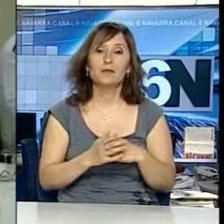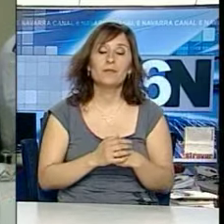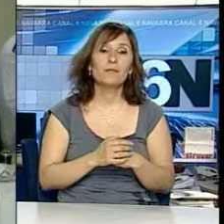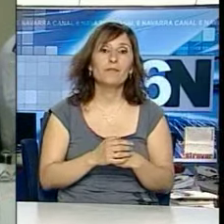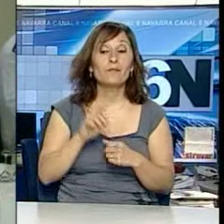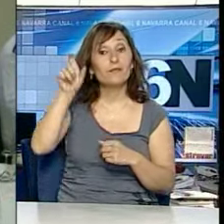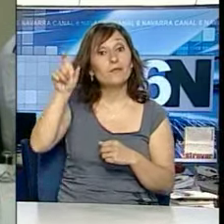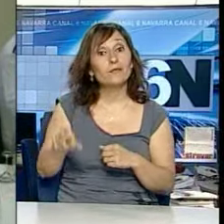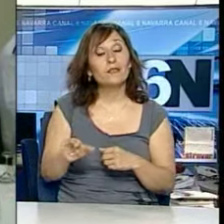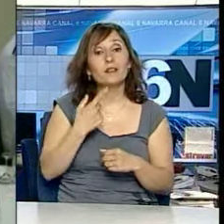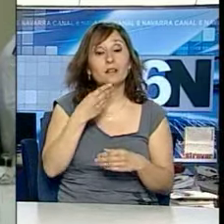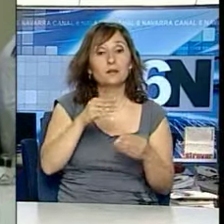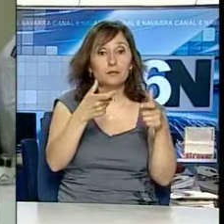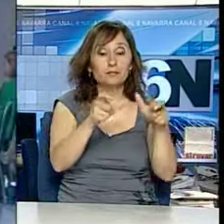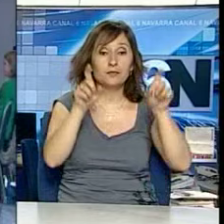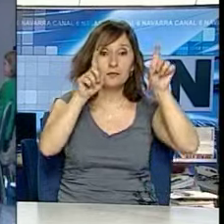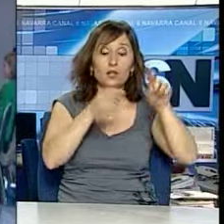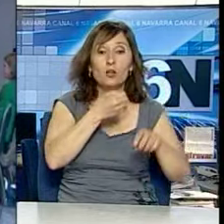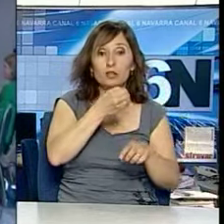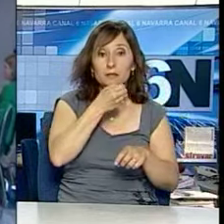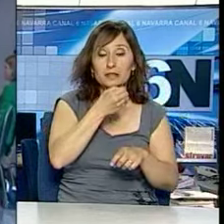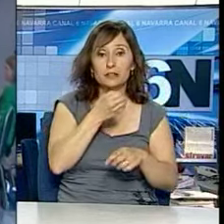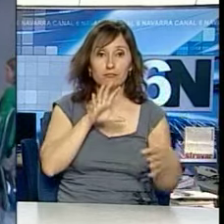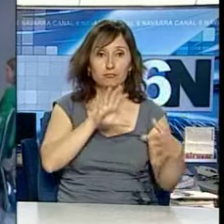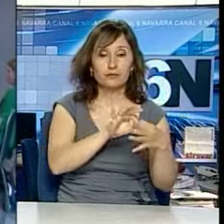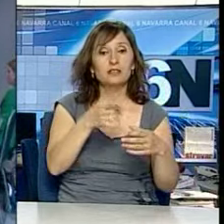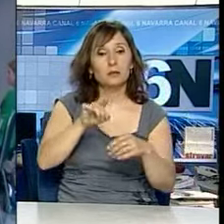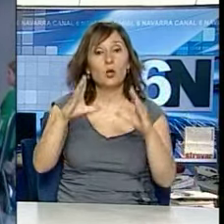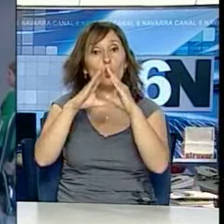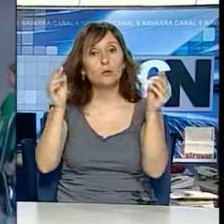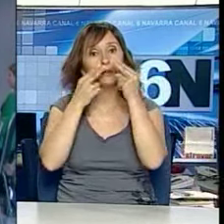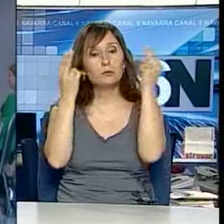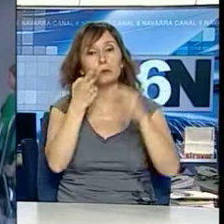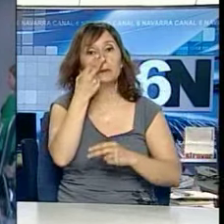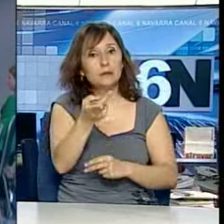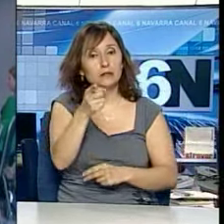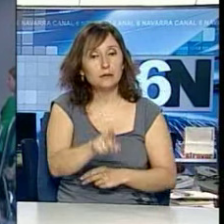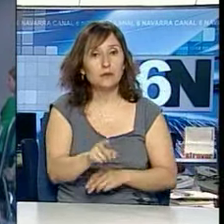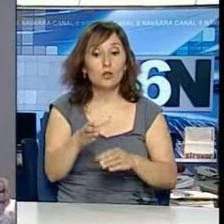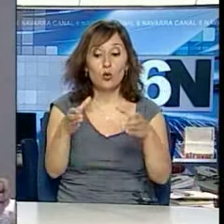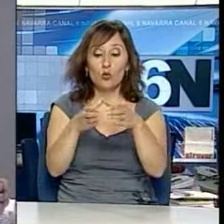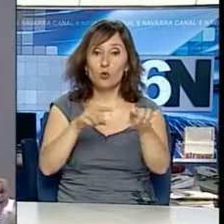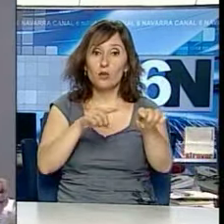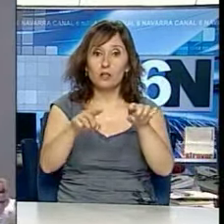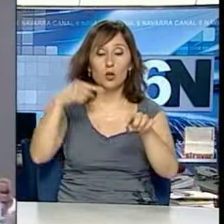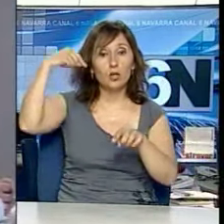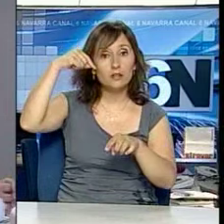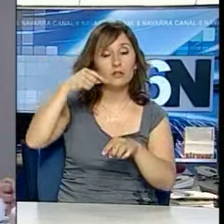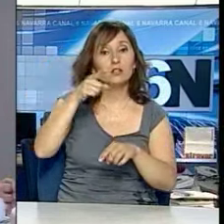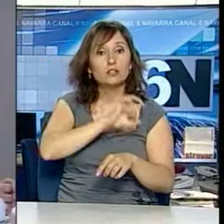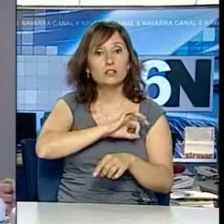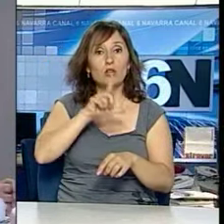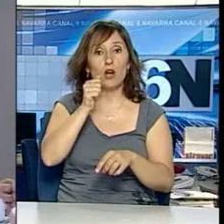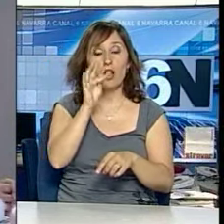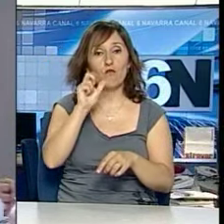además de reunirse con la sectorial de educación del PSN, también ha visitado la Universidad Pública y se ha reunido con su equipo directivo y rector, Julio Lafuente.